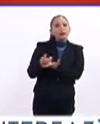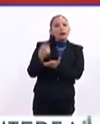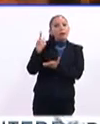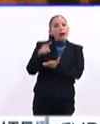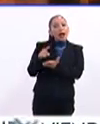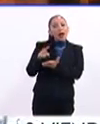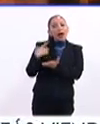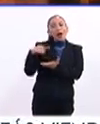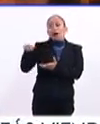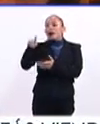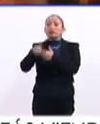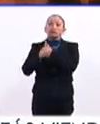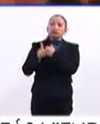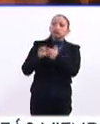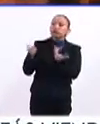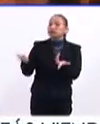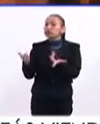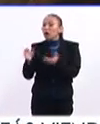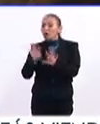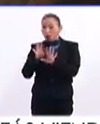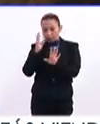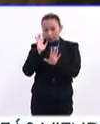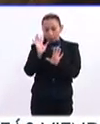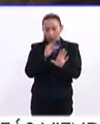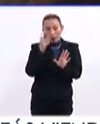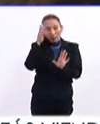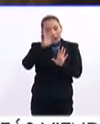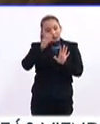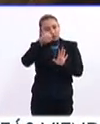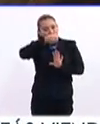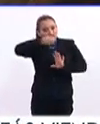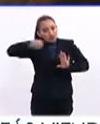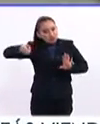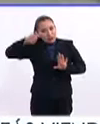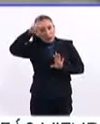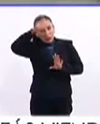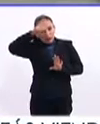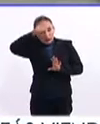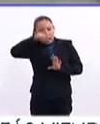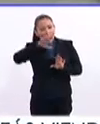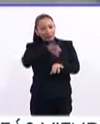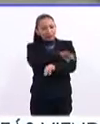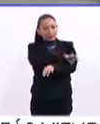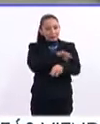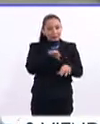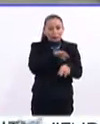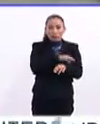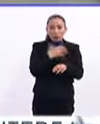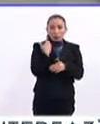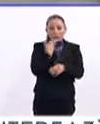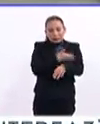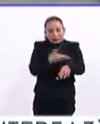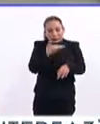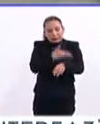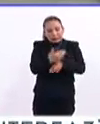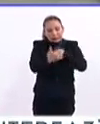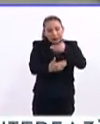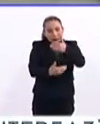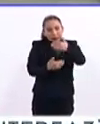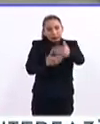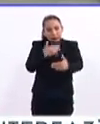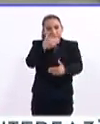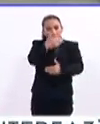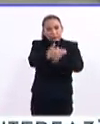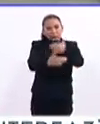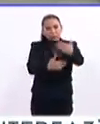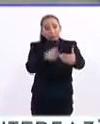a resolver los problemas de una manera más lógica. El diseño es un proceso que si se sigue